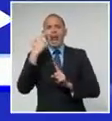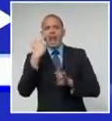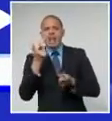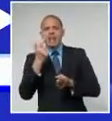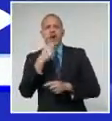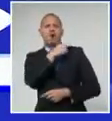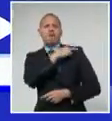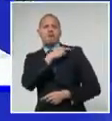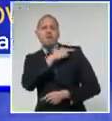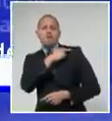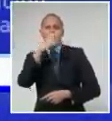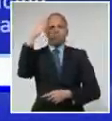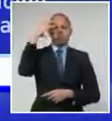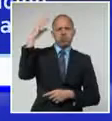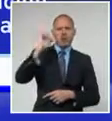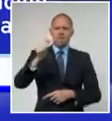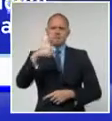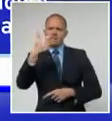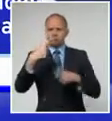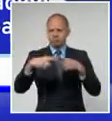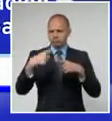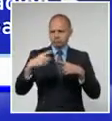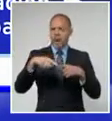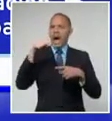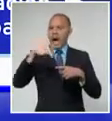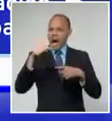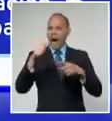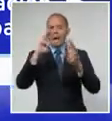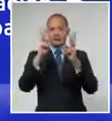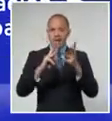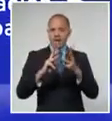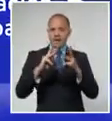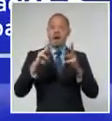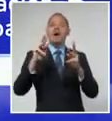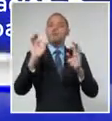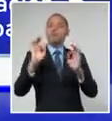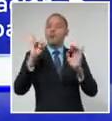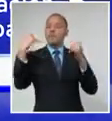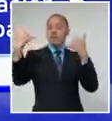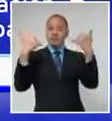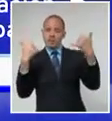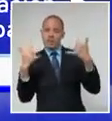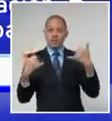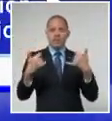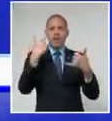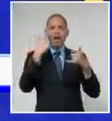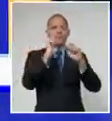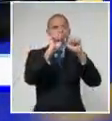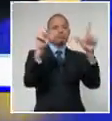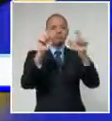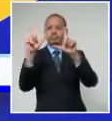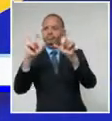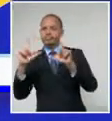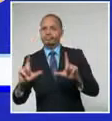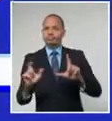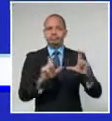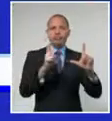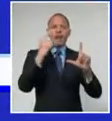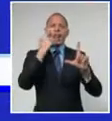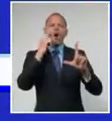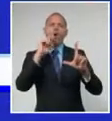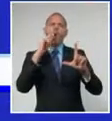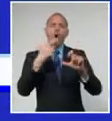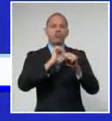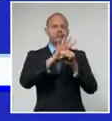empleadores y trabajadores. La agenda incluye el análisis de la incidencia económica y social de la pandemia de la COVID-19 en cada